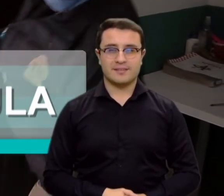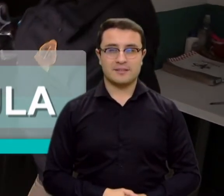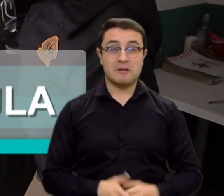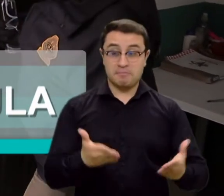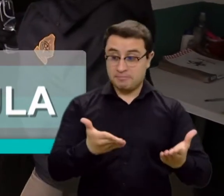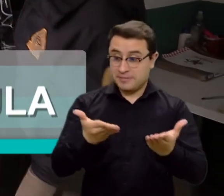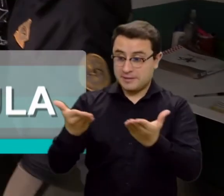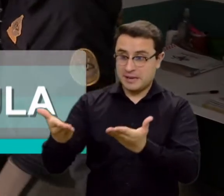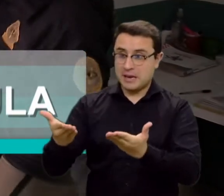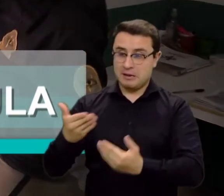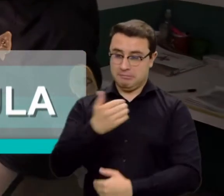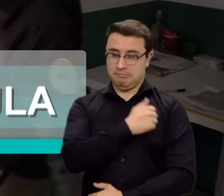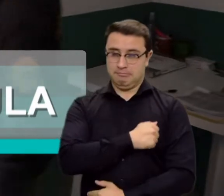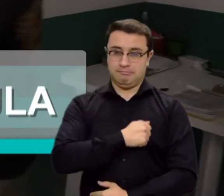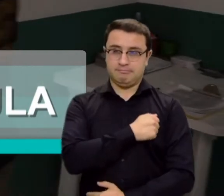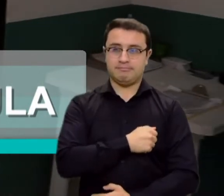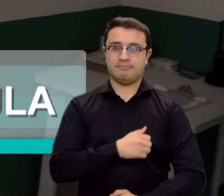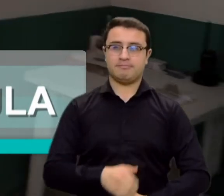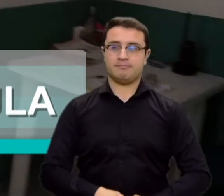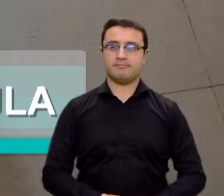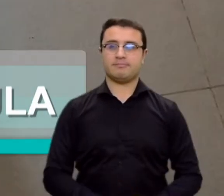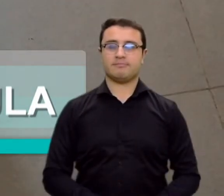¿Aunca o un poco? Ahí, sí.